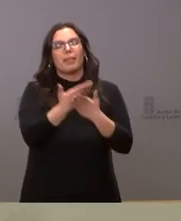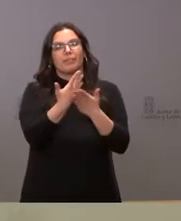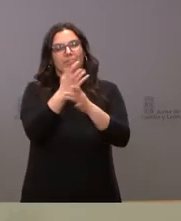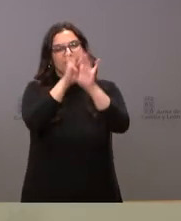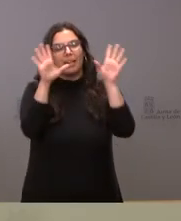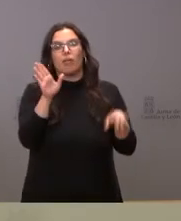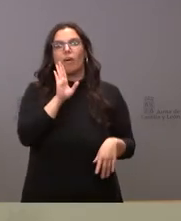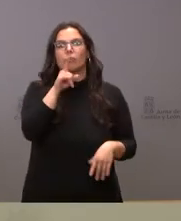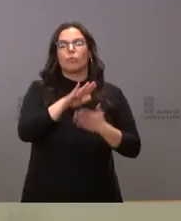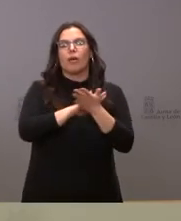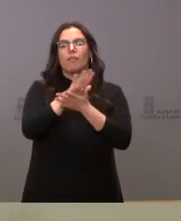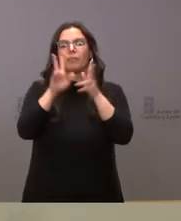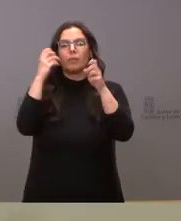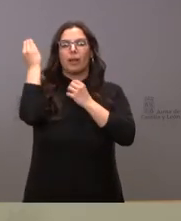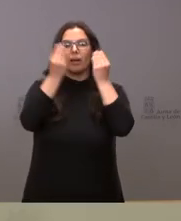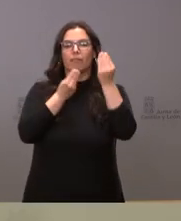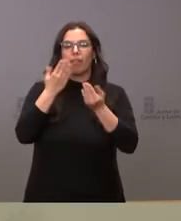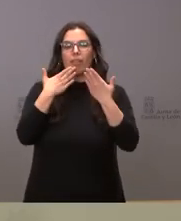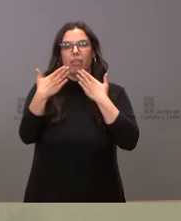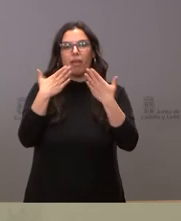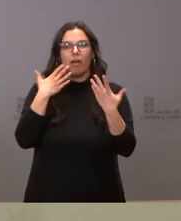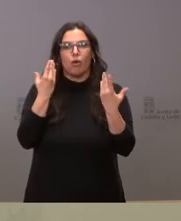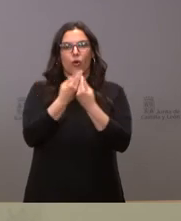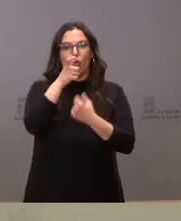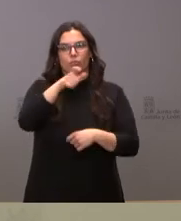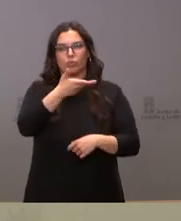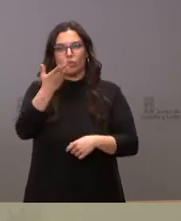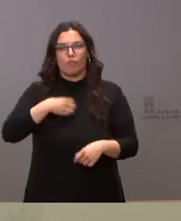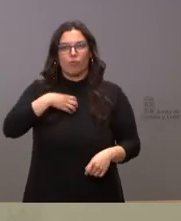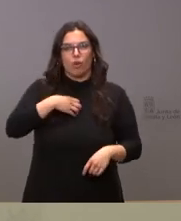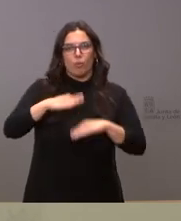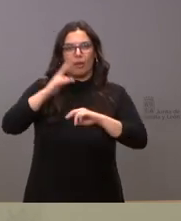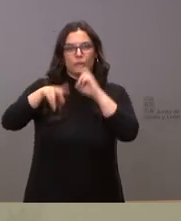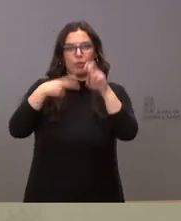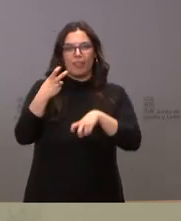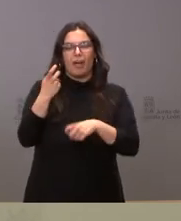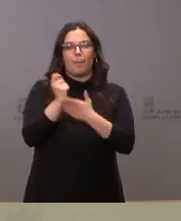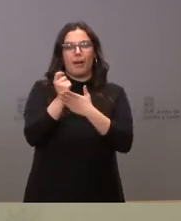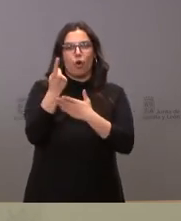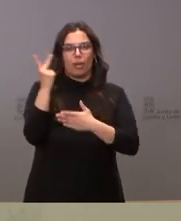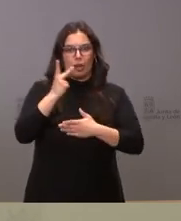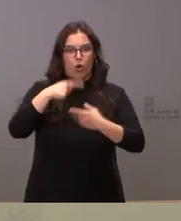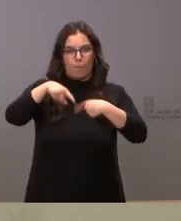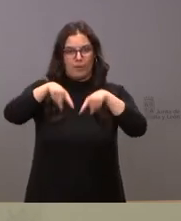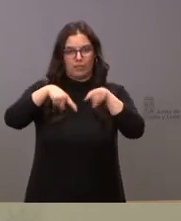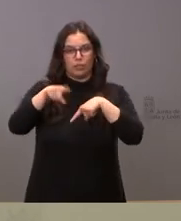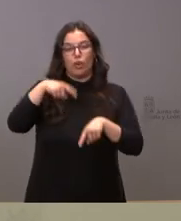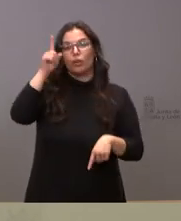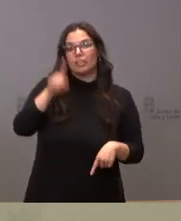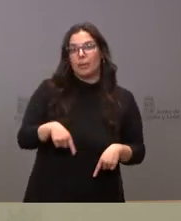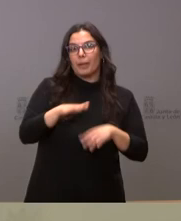hablaba de reflexionar y de diálogo con los empleados públicos para actualizar ese kilometraje también en lo que afecta a esas